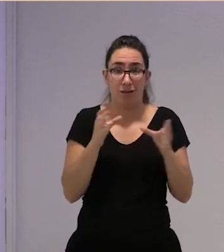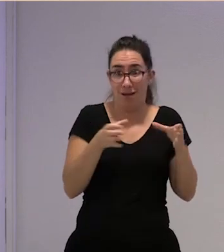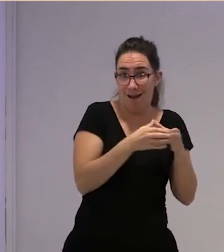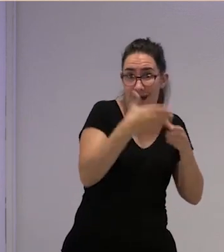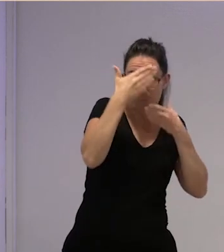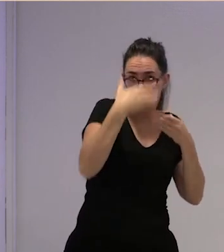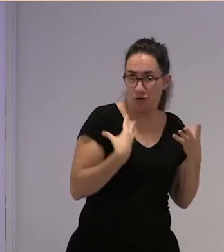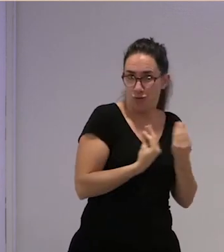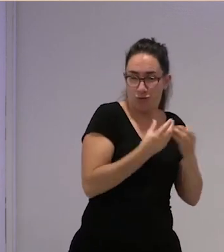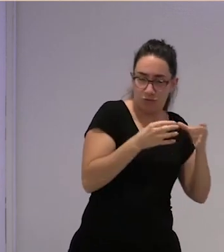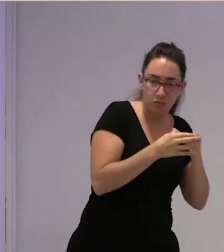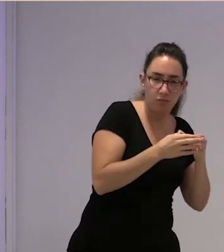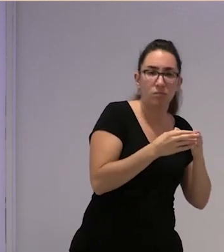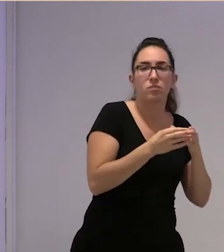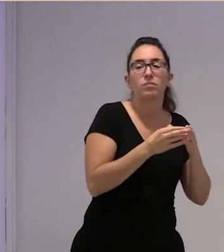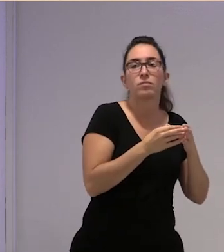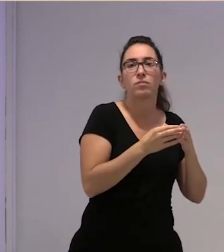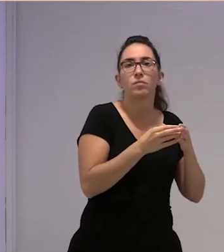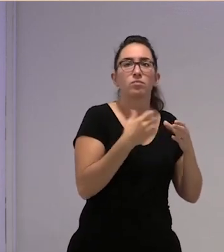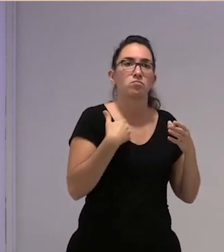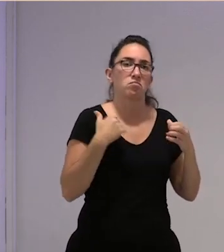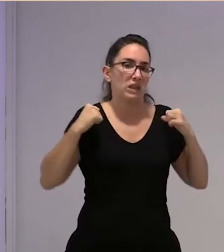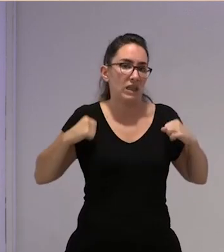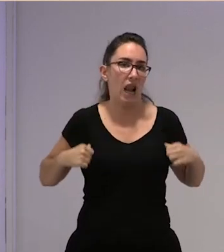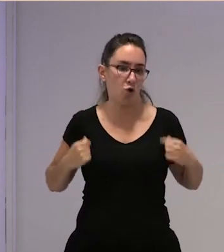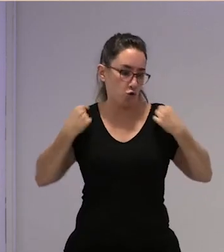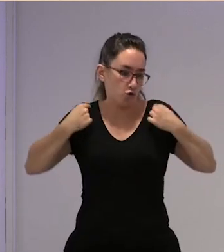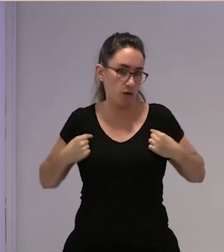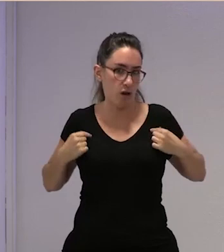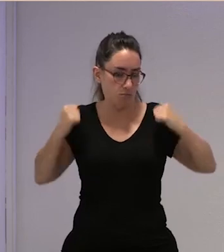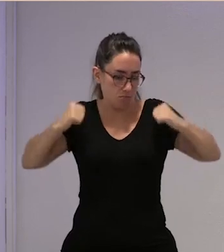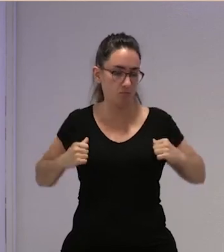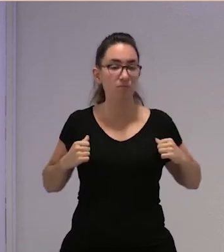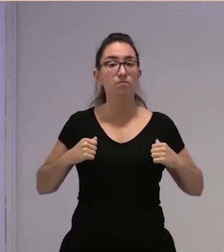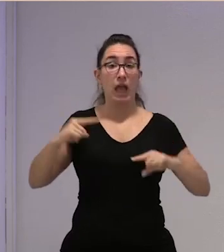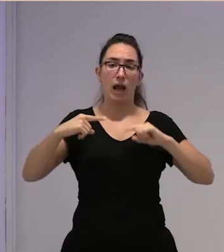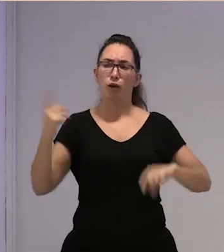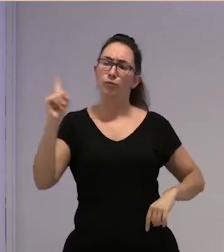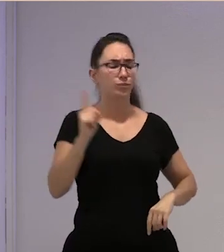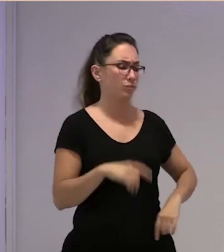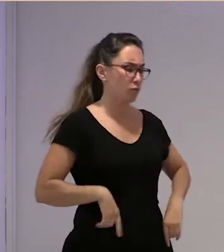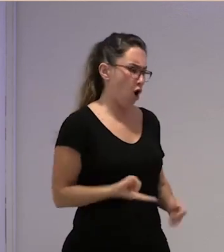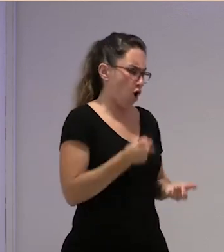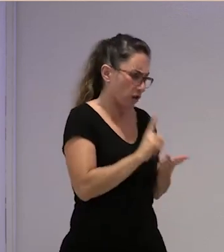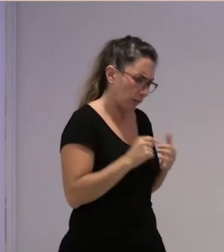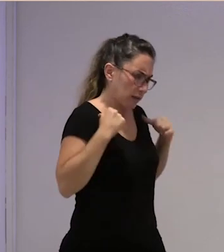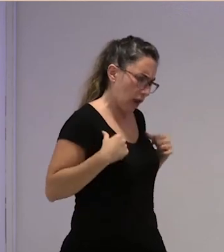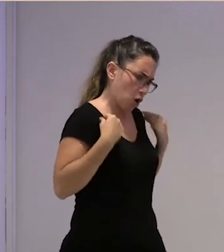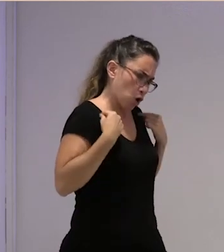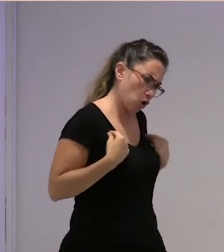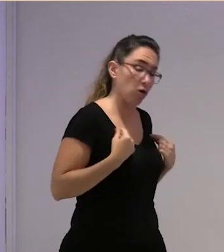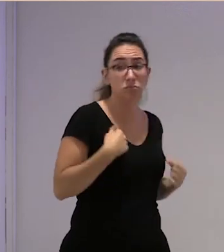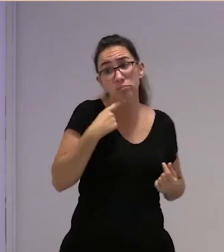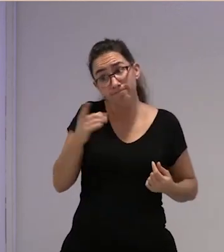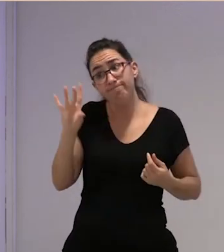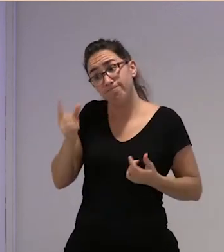de Marroquín que llevaba un chaleco de Tiranta y llegó el encargado otra vez con el chaleco de Tiranta digo otra